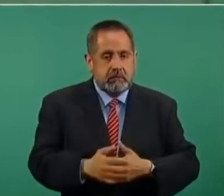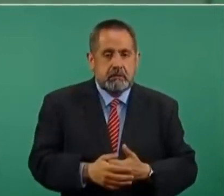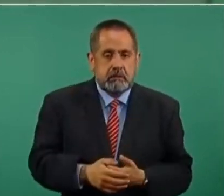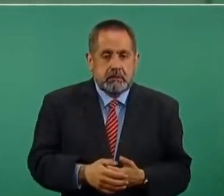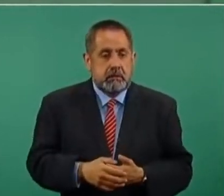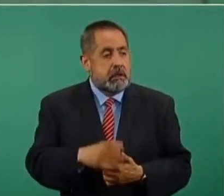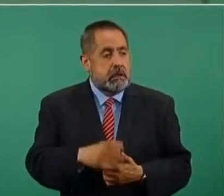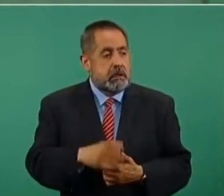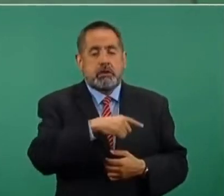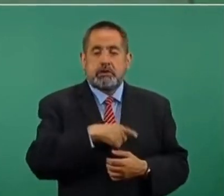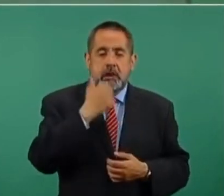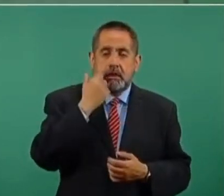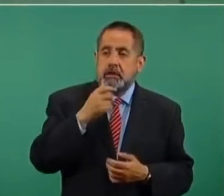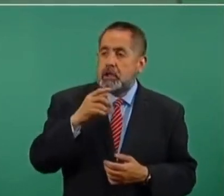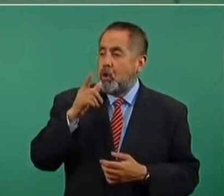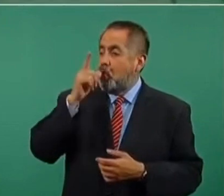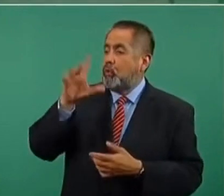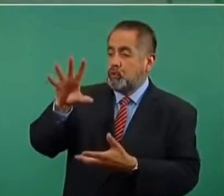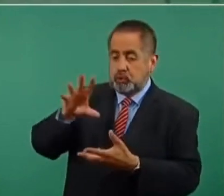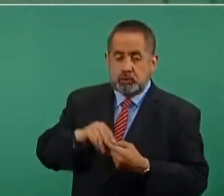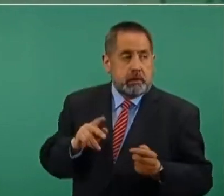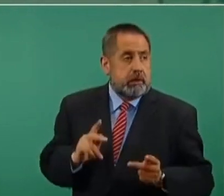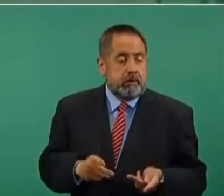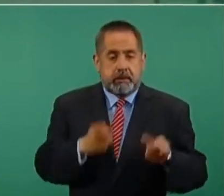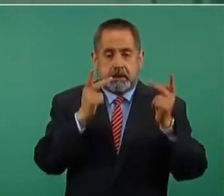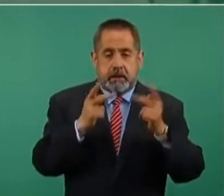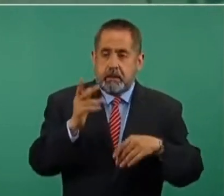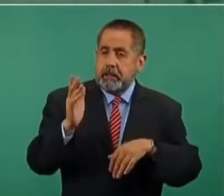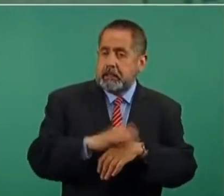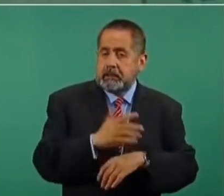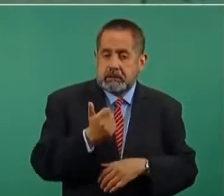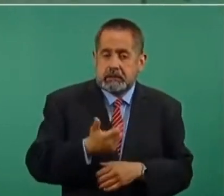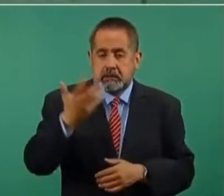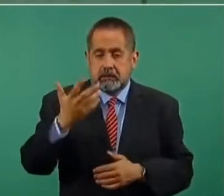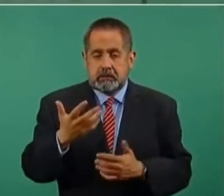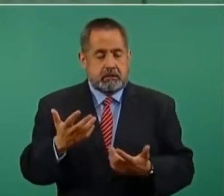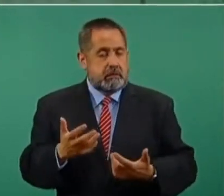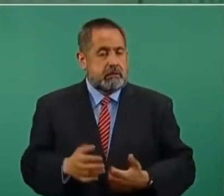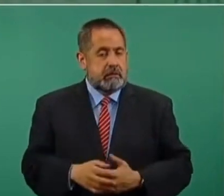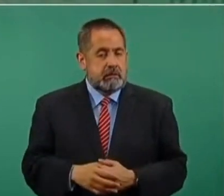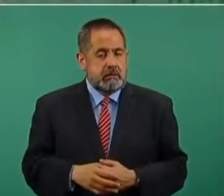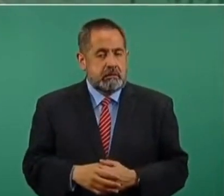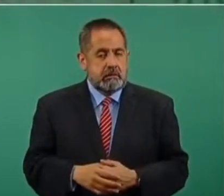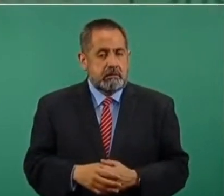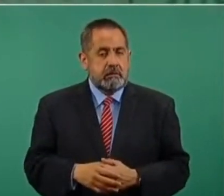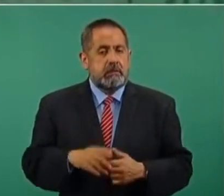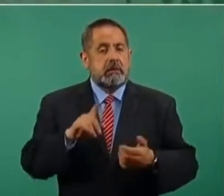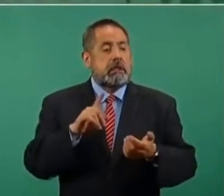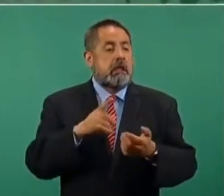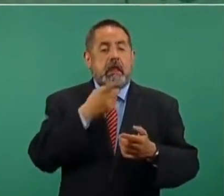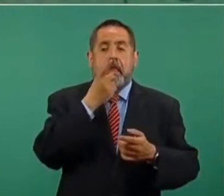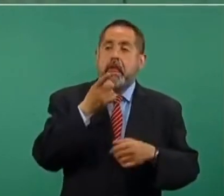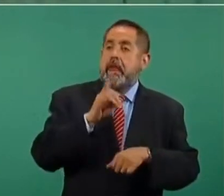venden la luz a precios elevadísimos con la bandera